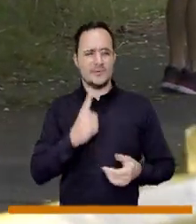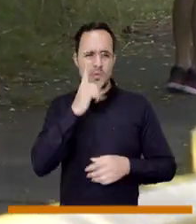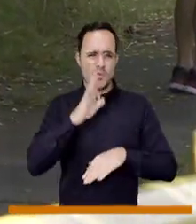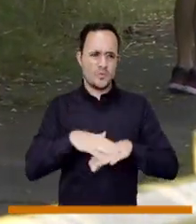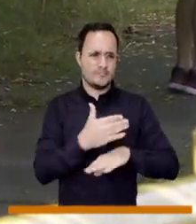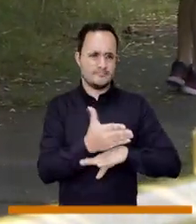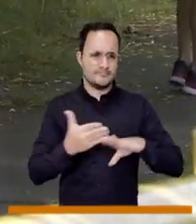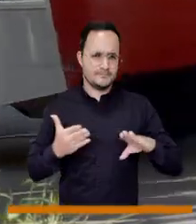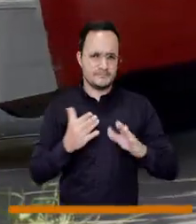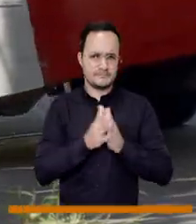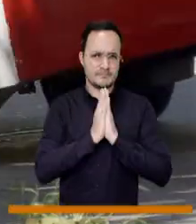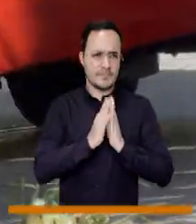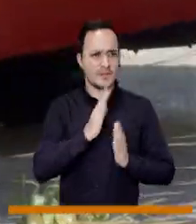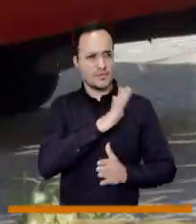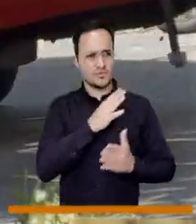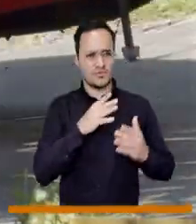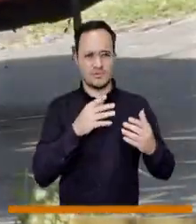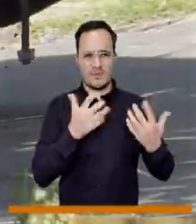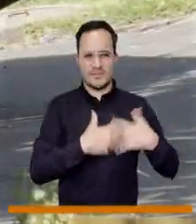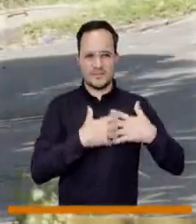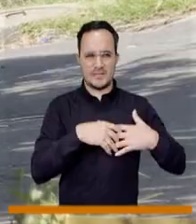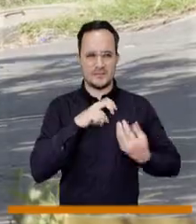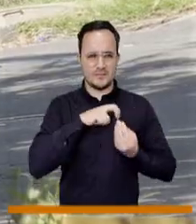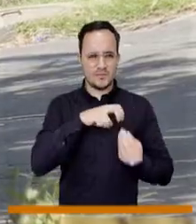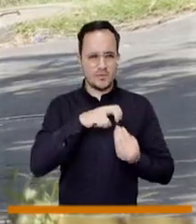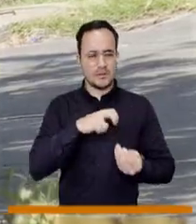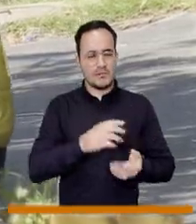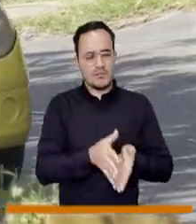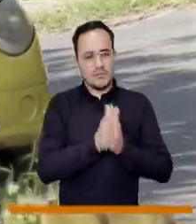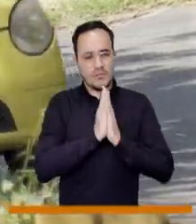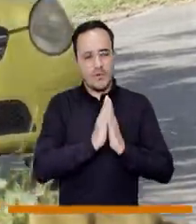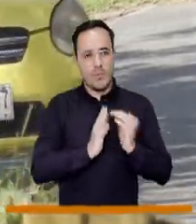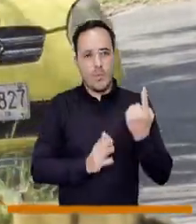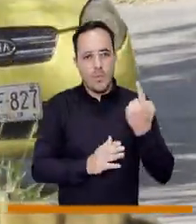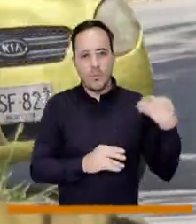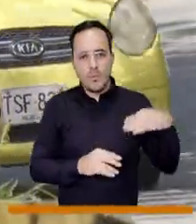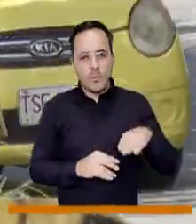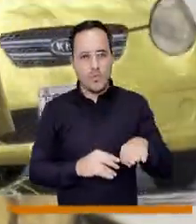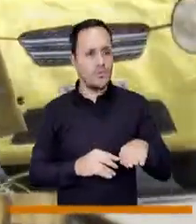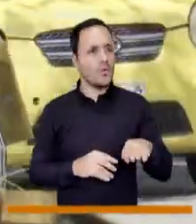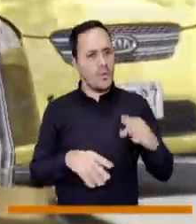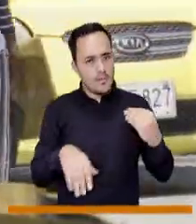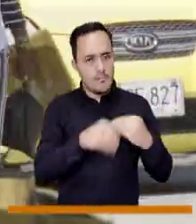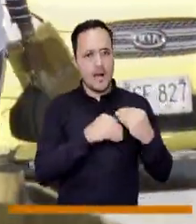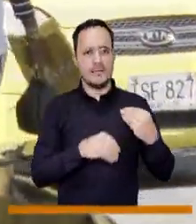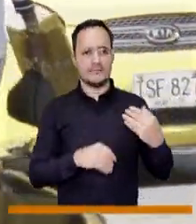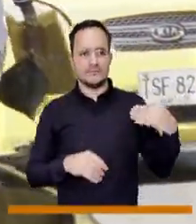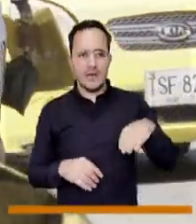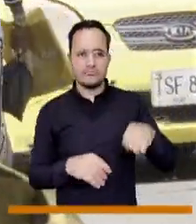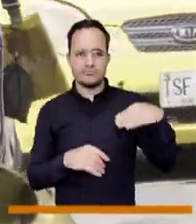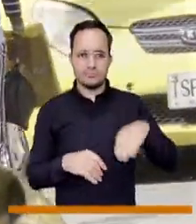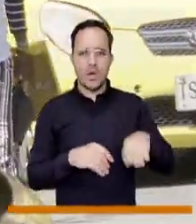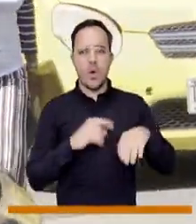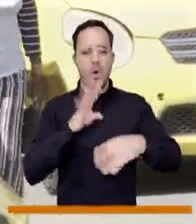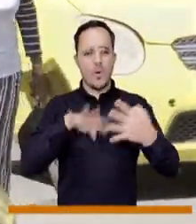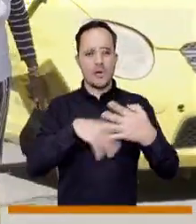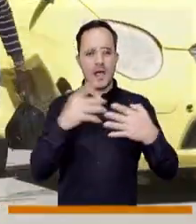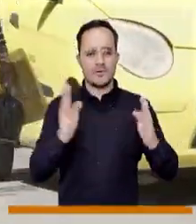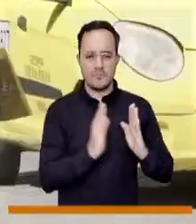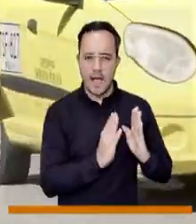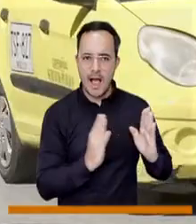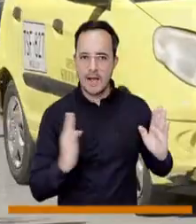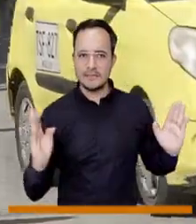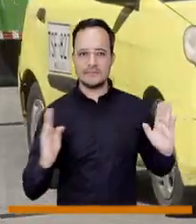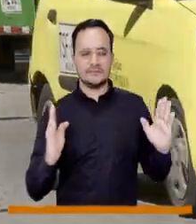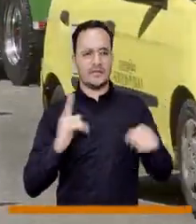Entonces, ¿qué le pedimos a, a, a, a Conducciones Palenque? Que amplíe el horario de, de la ruta de